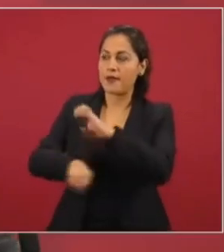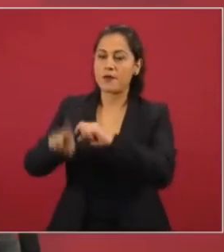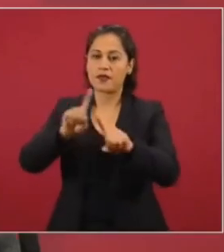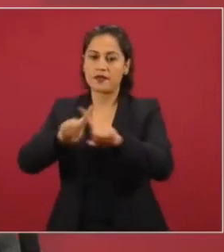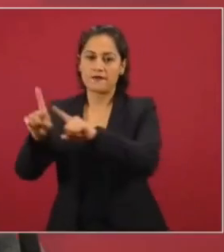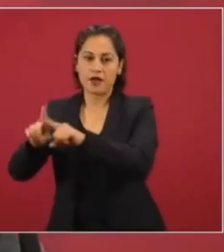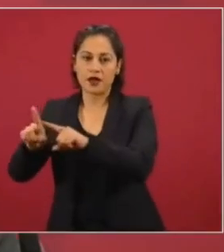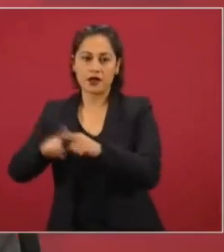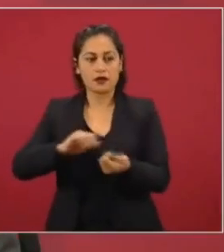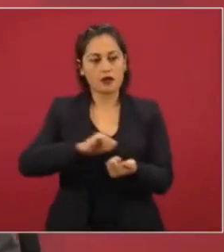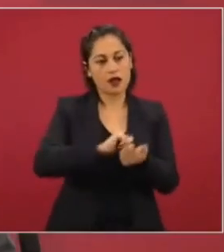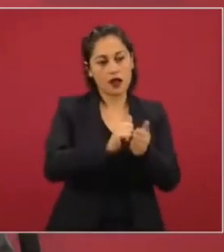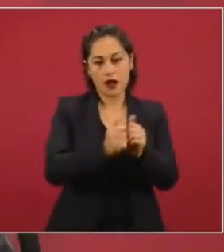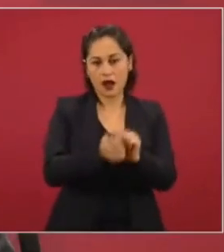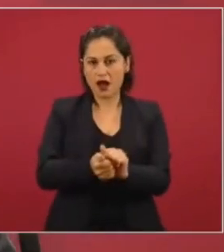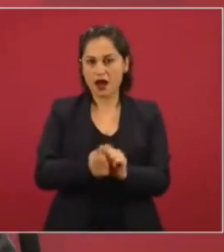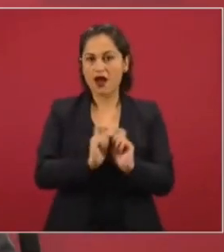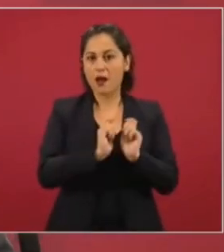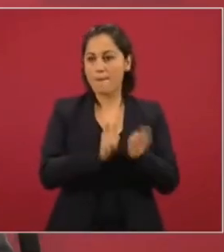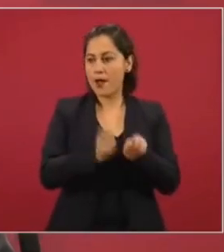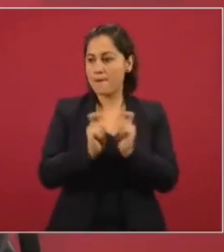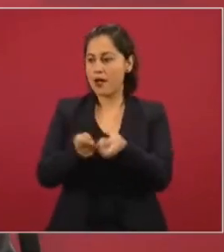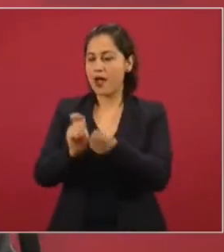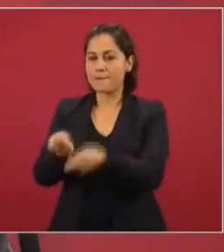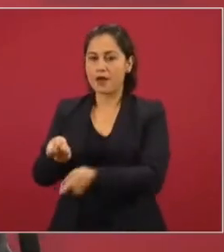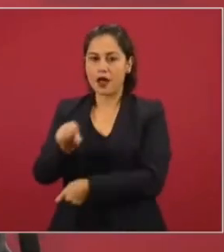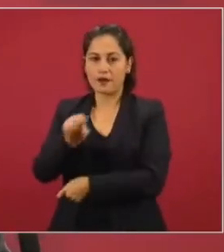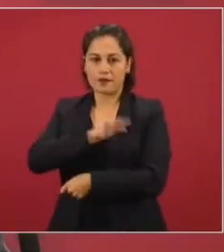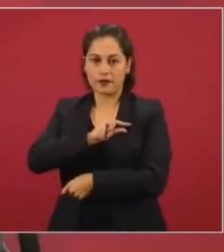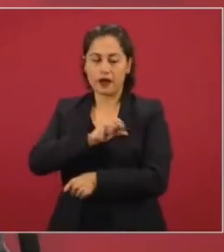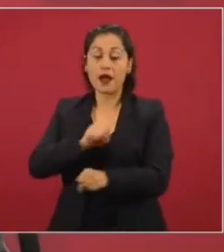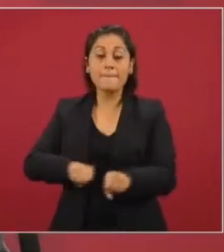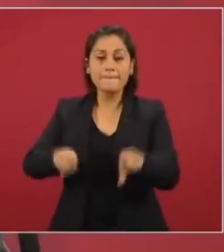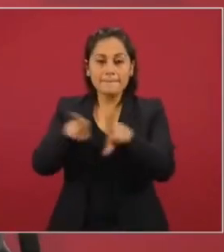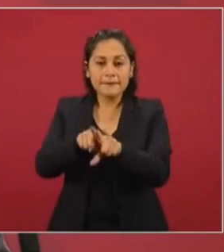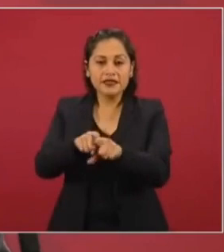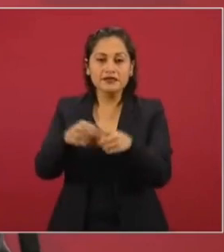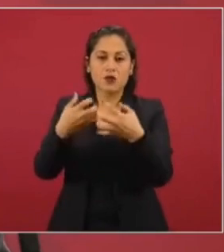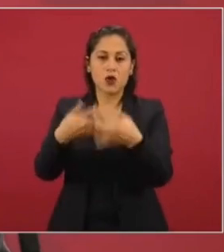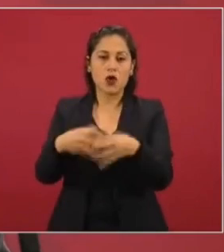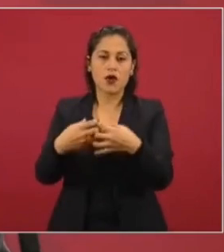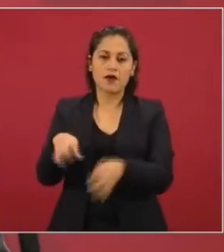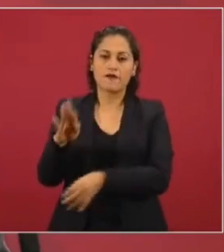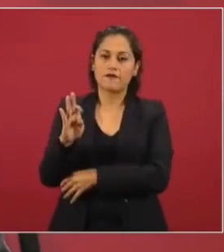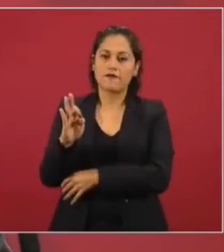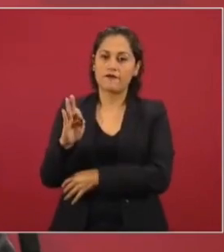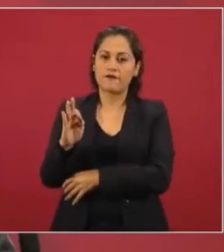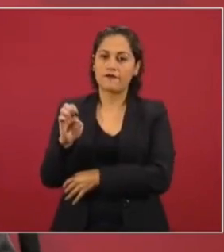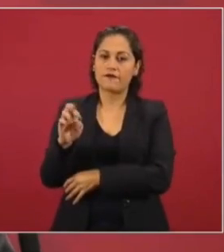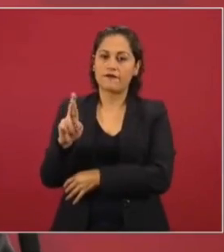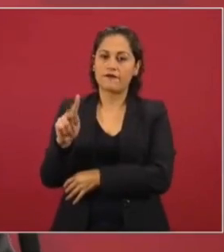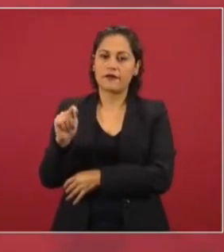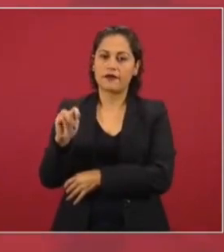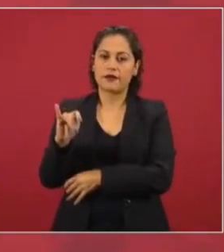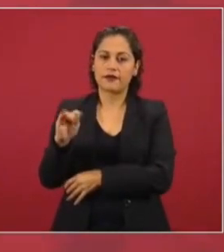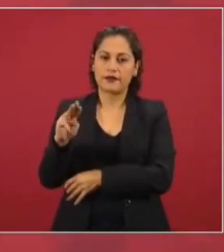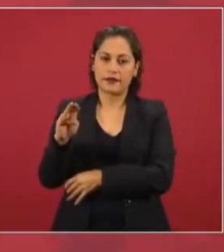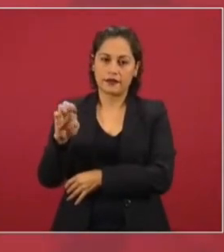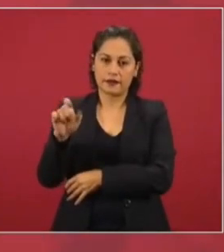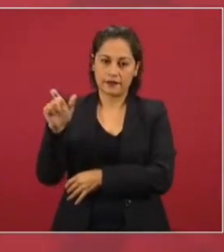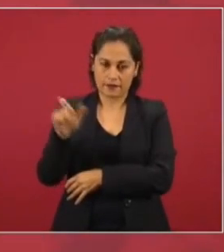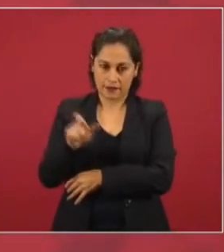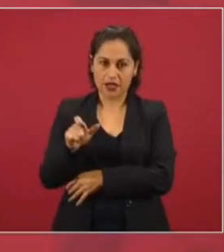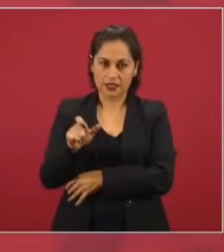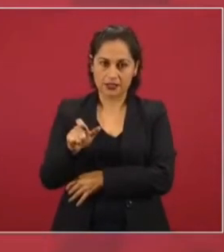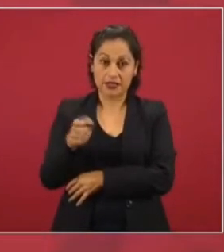privatiza también Fertimex y estas